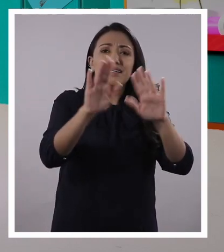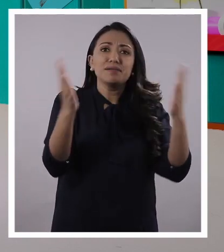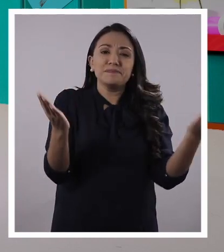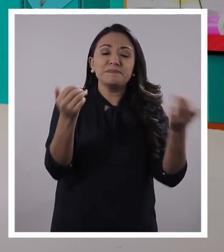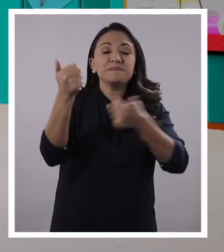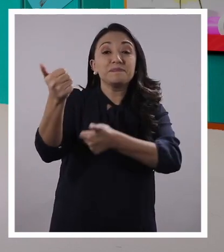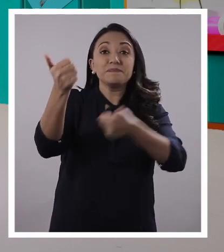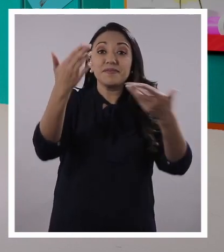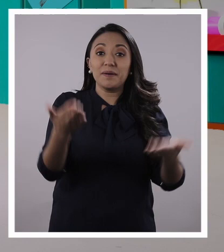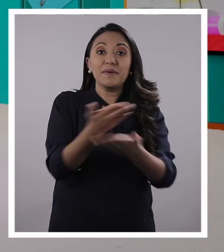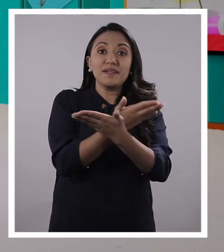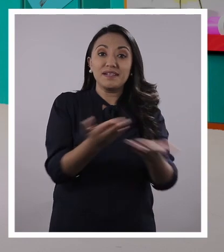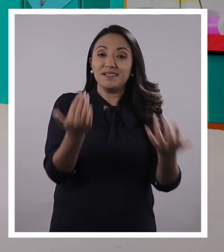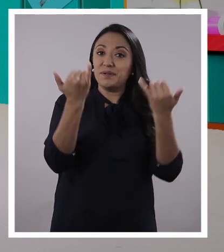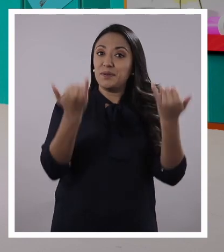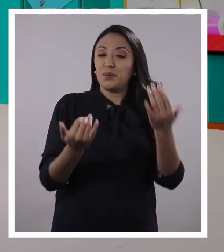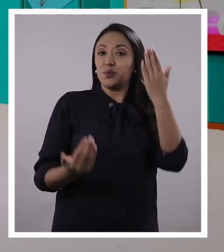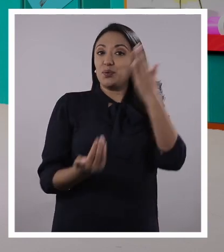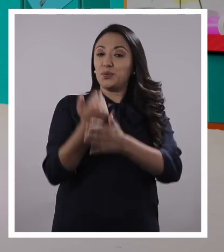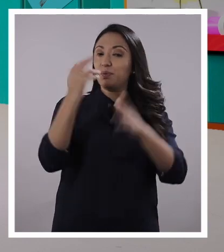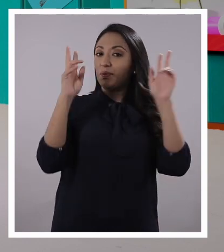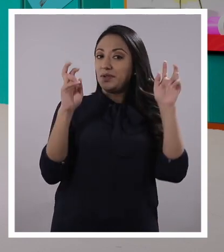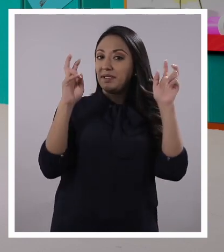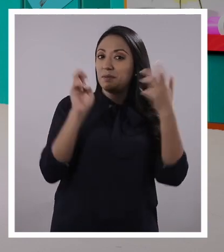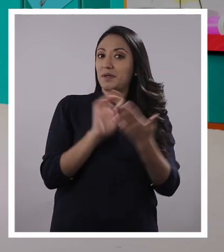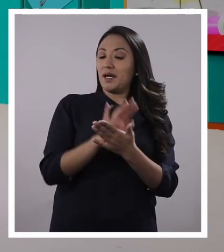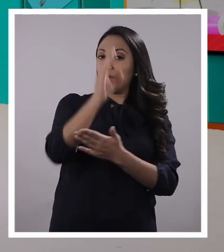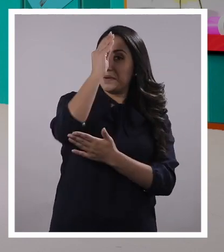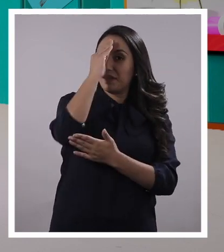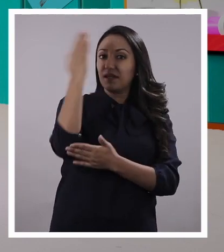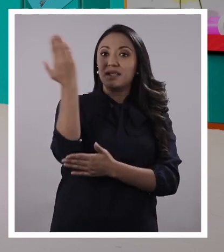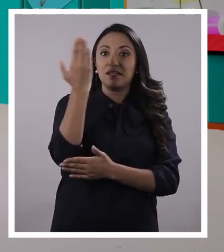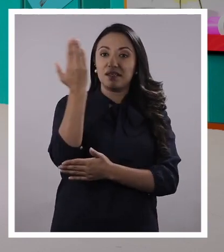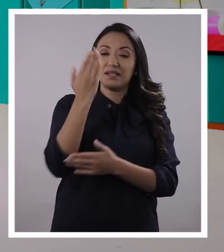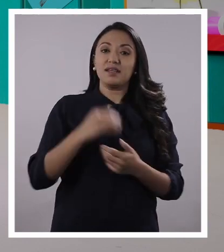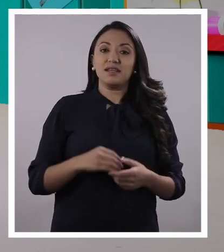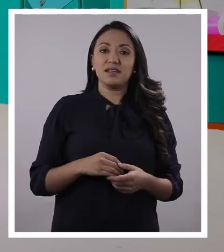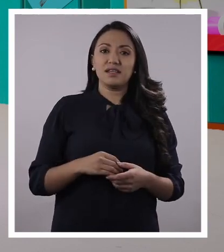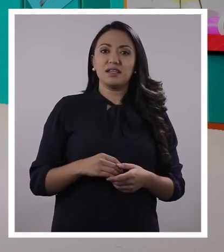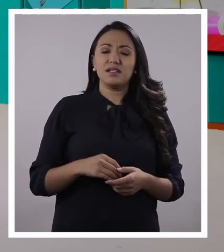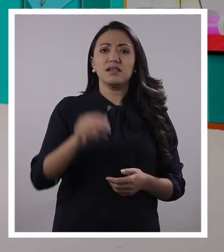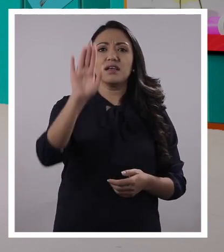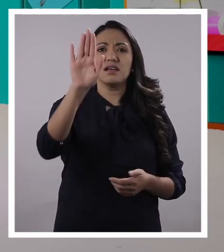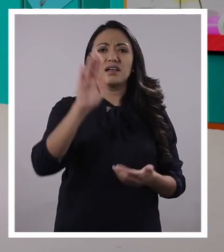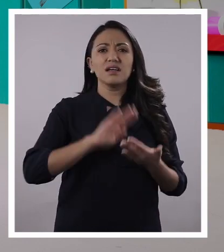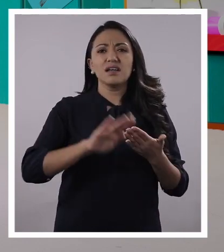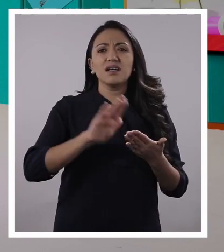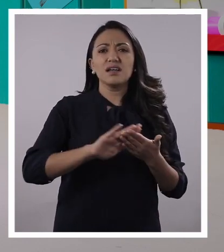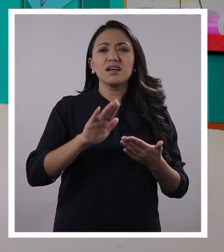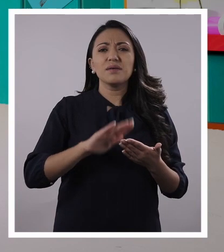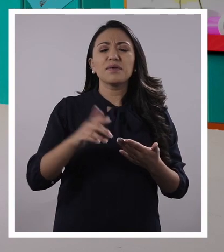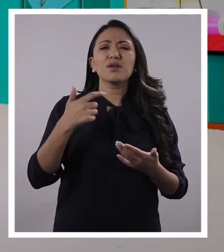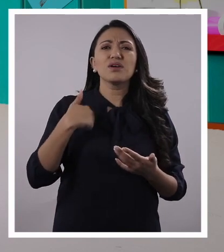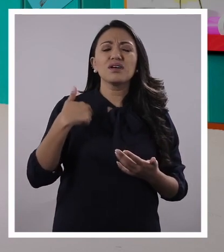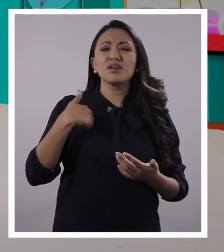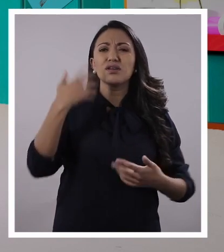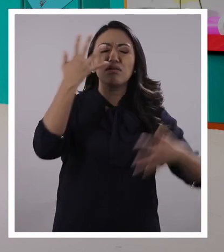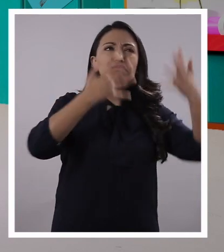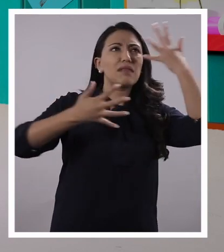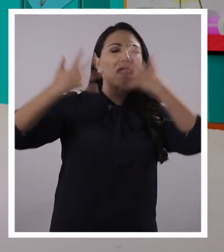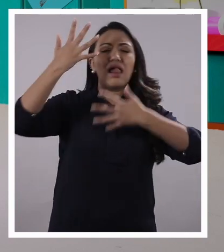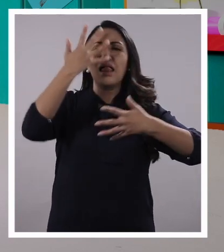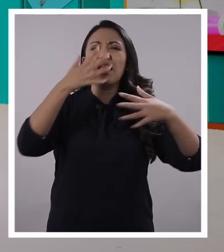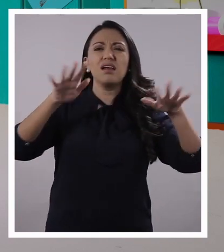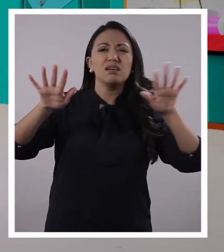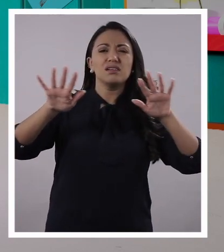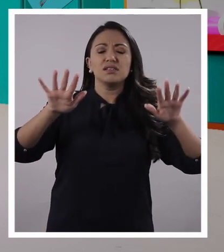Bienvenidos y bienvenidas a este nuevo programa de Aprender la Tele. Perdón, lo siento. Estoy un poquito despistado.